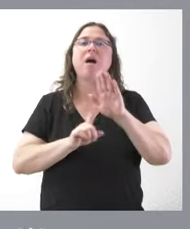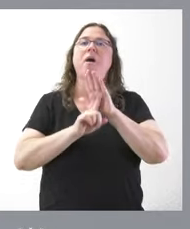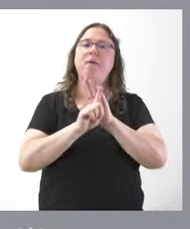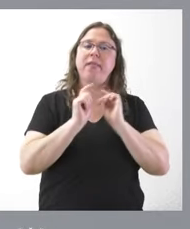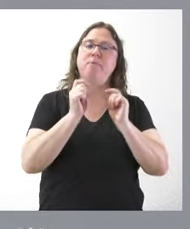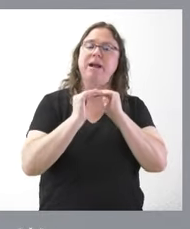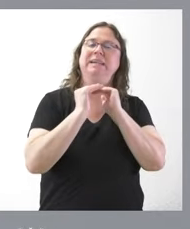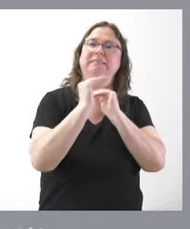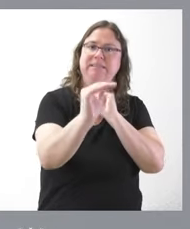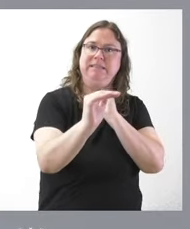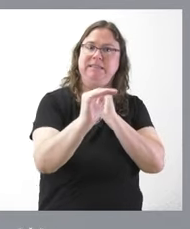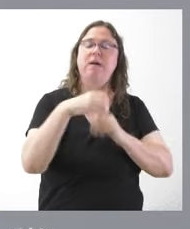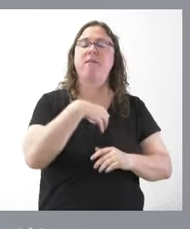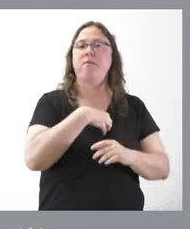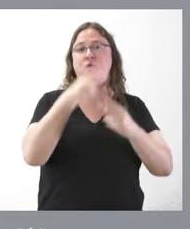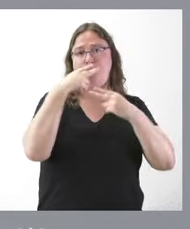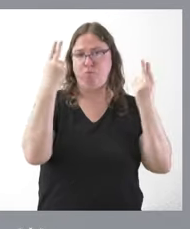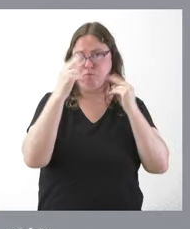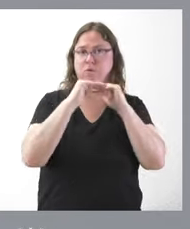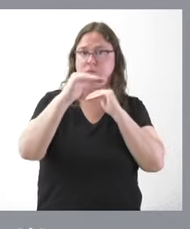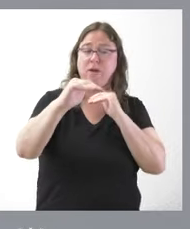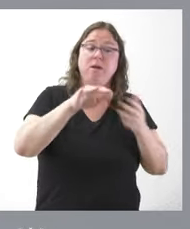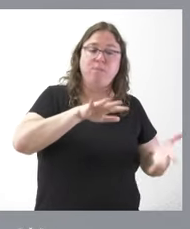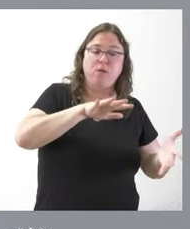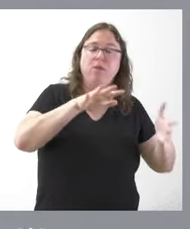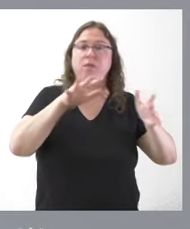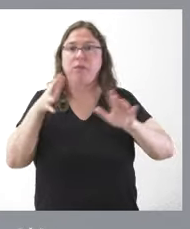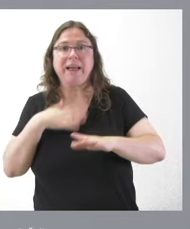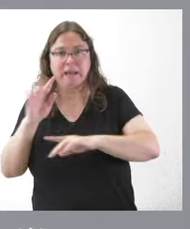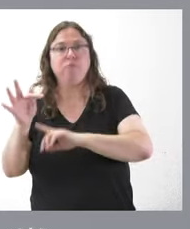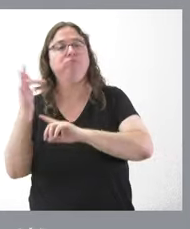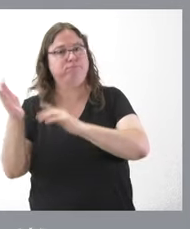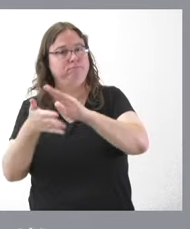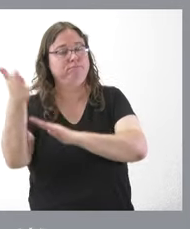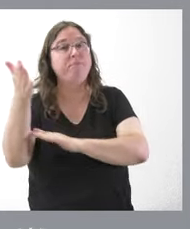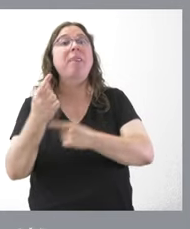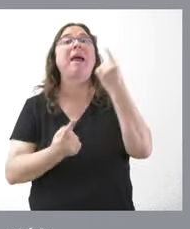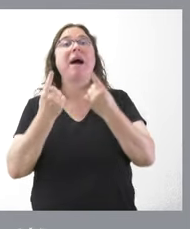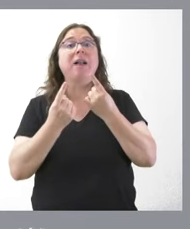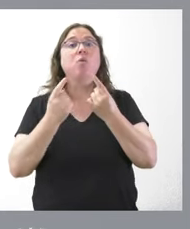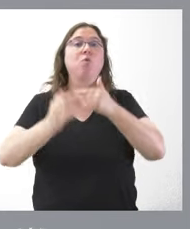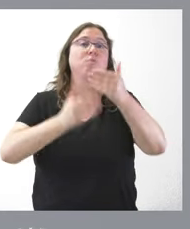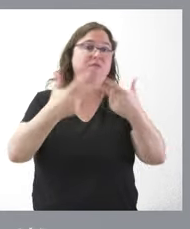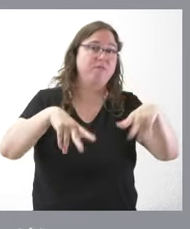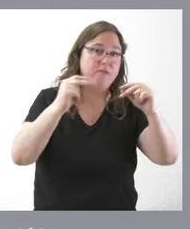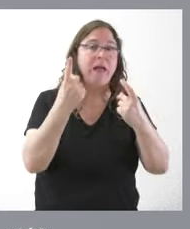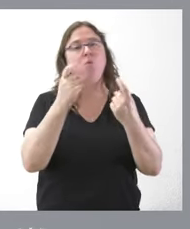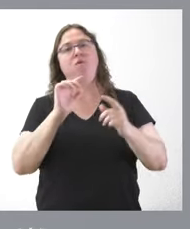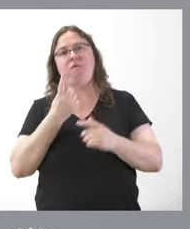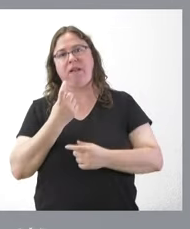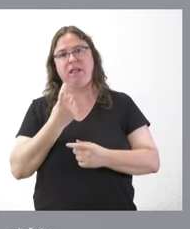empleo público y, por supuesto, que este proceso de estabilización va en esa dirección. Algunos procesos se han concluido, otros restan por concluir.